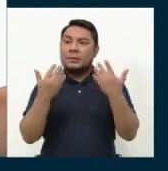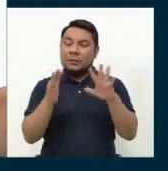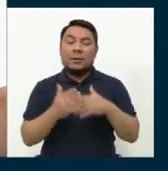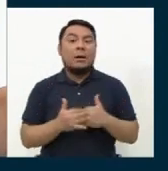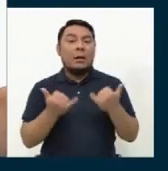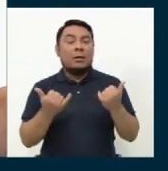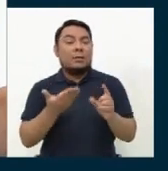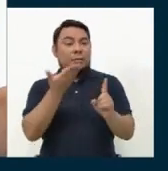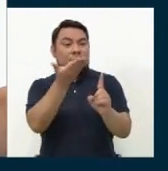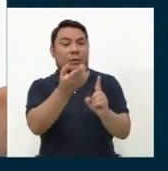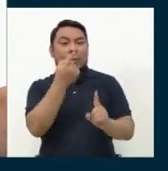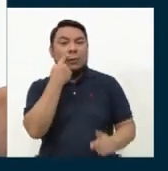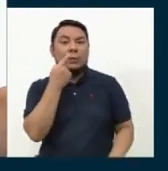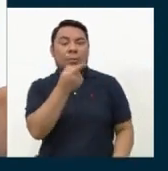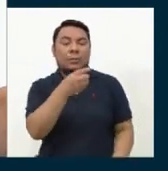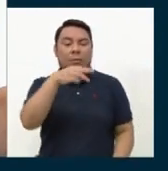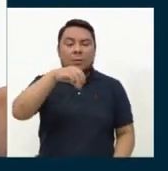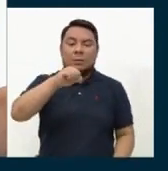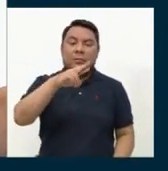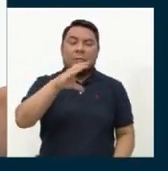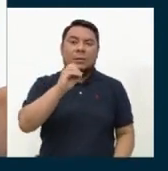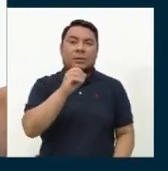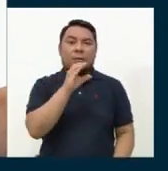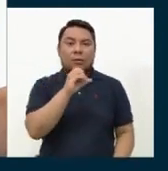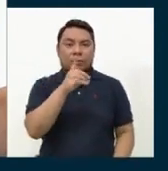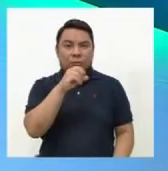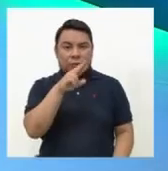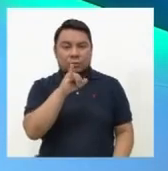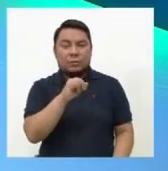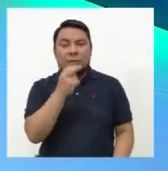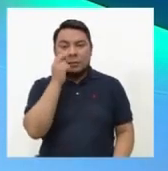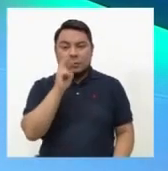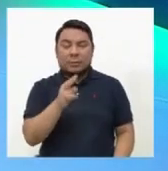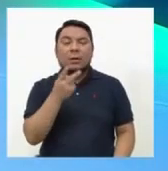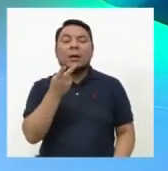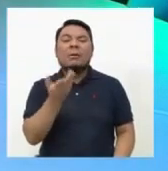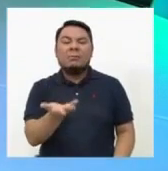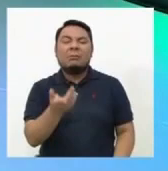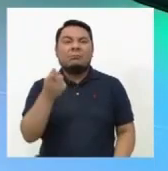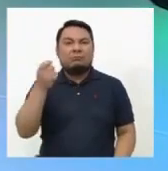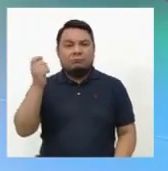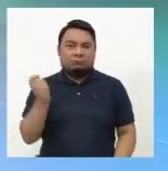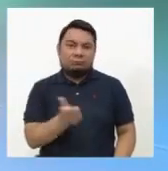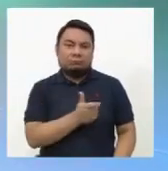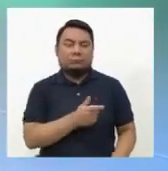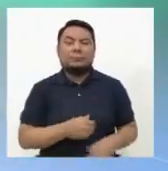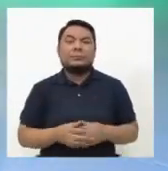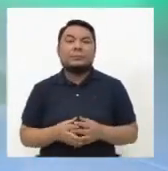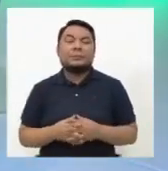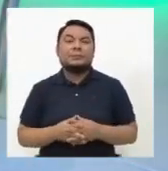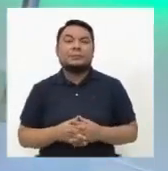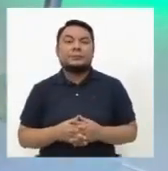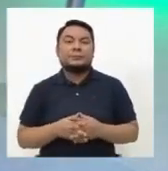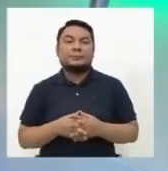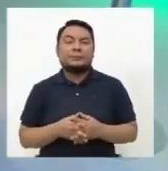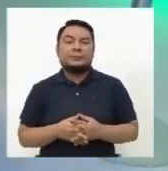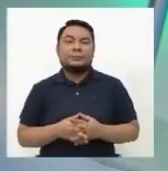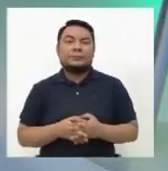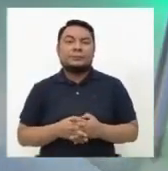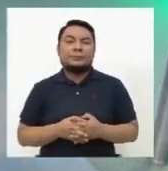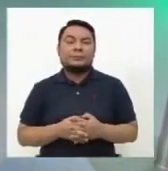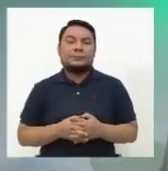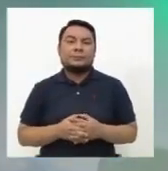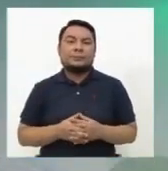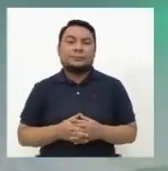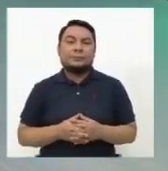bien. Es el turno del candidato Marco Cordori Carpio. Vamos a ver entonces. ¿Cuál es el tema que le corresponde? Vamos a